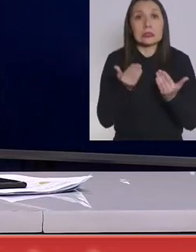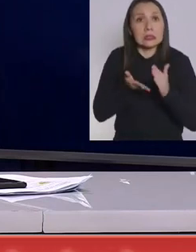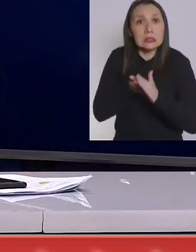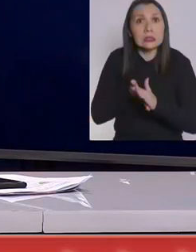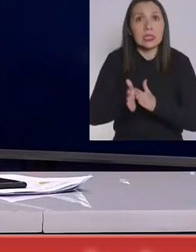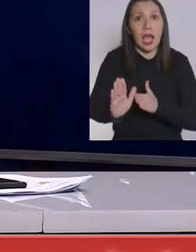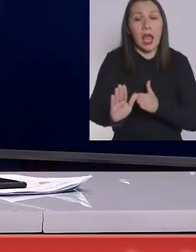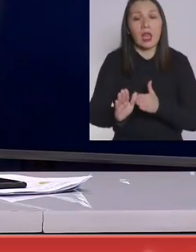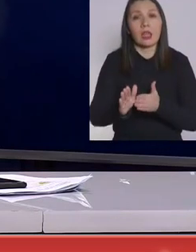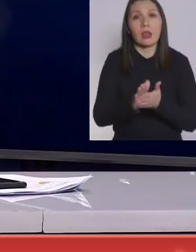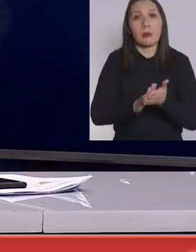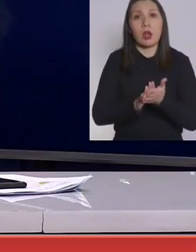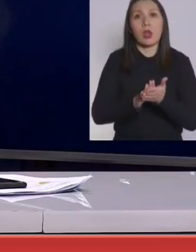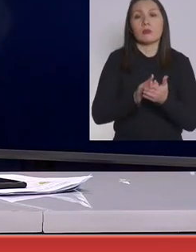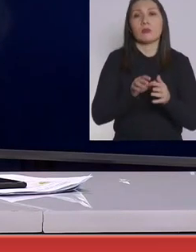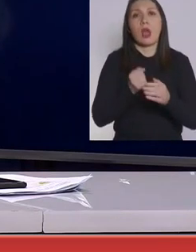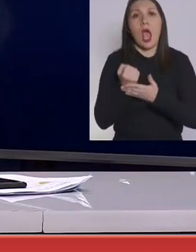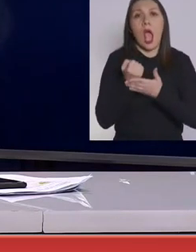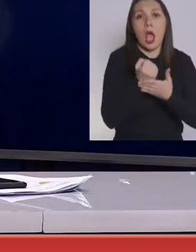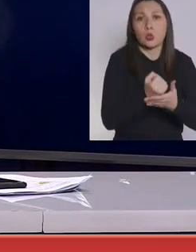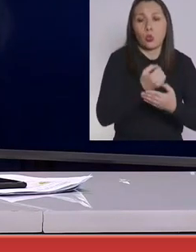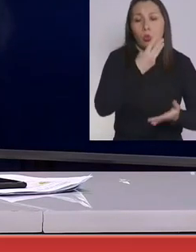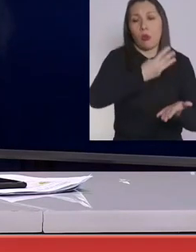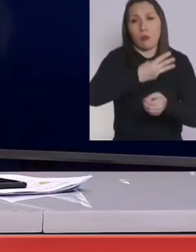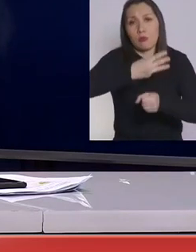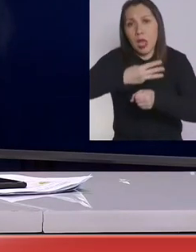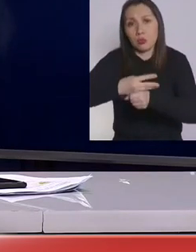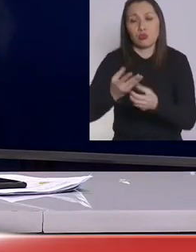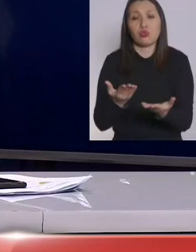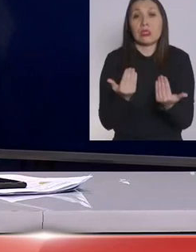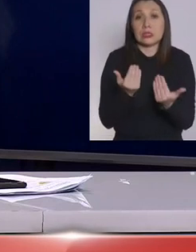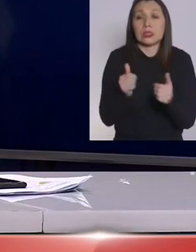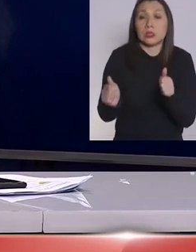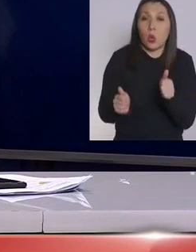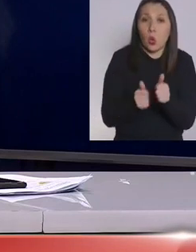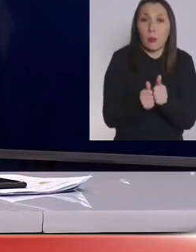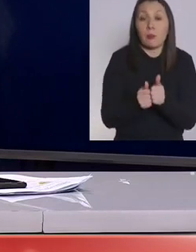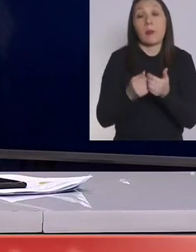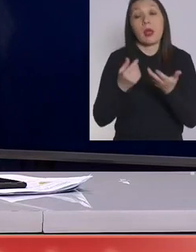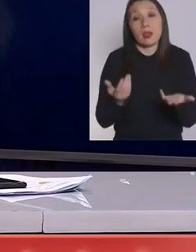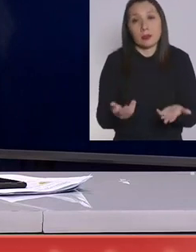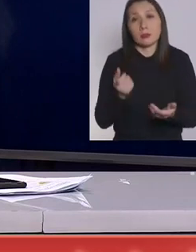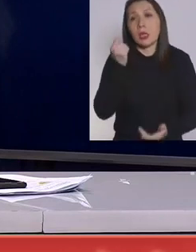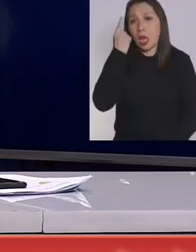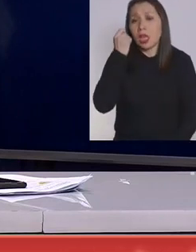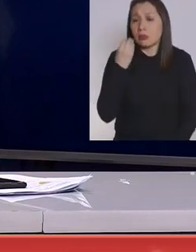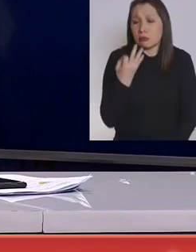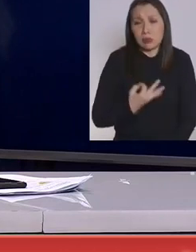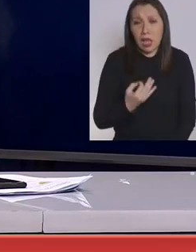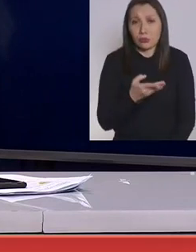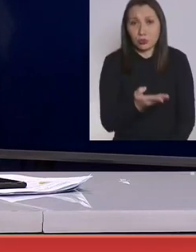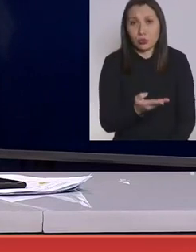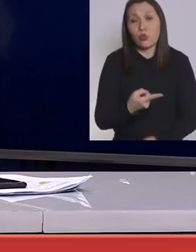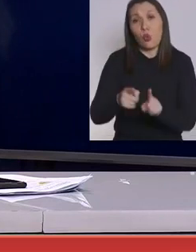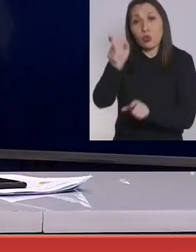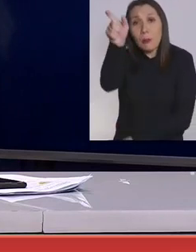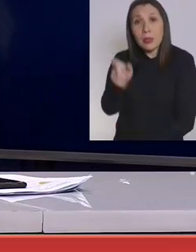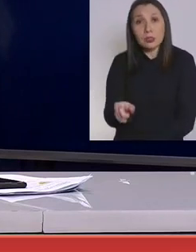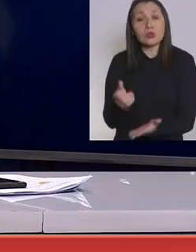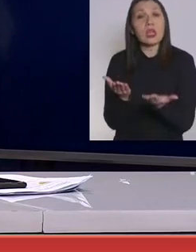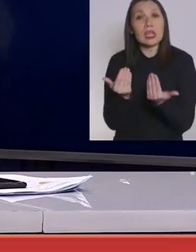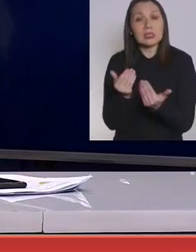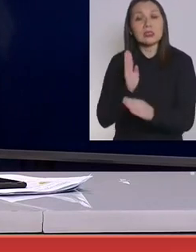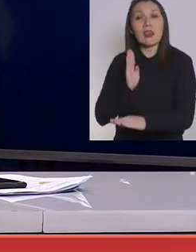que salir para socorrer a un adulto mayor que necesite un acompañamiento. Entendemos a una persona que